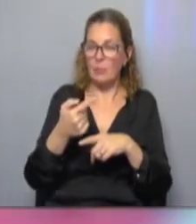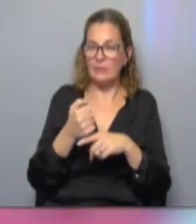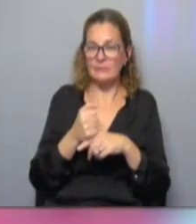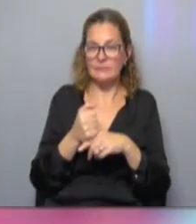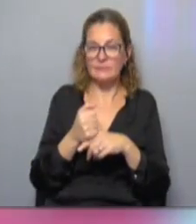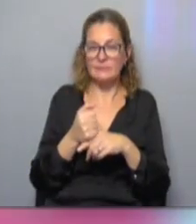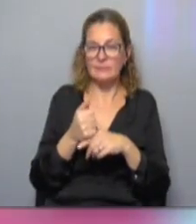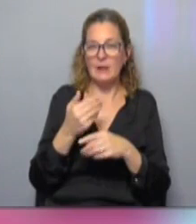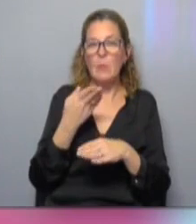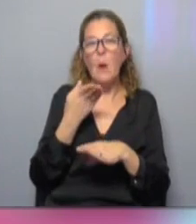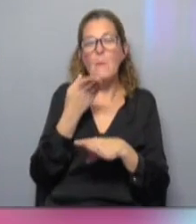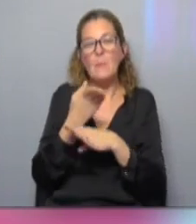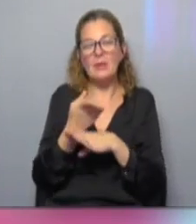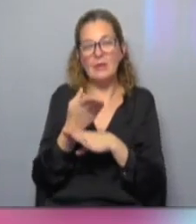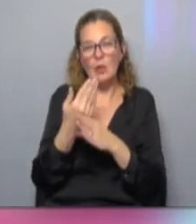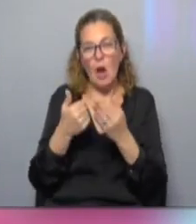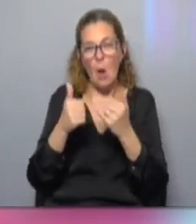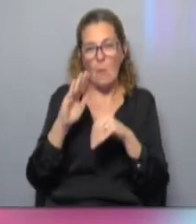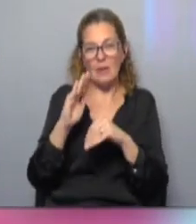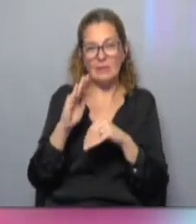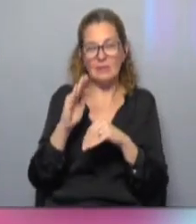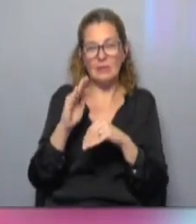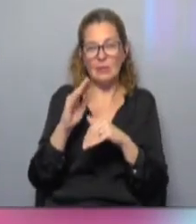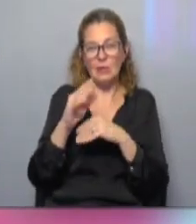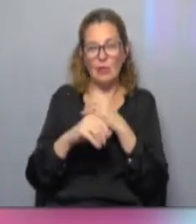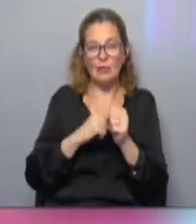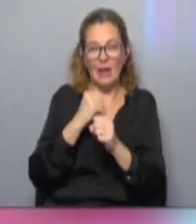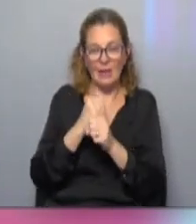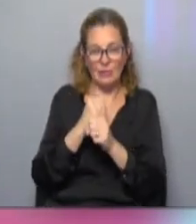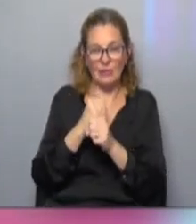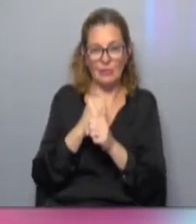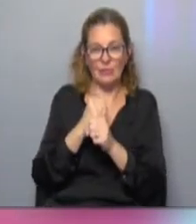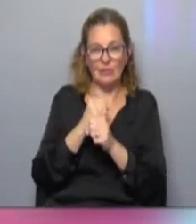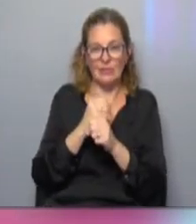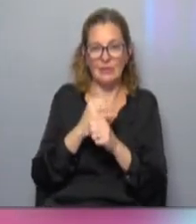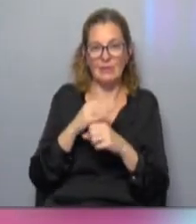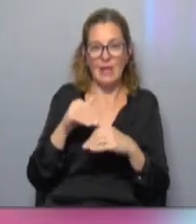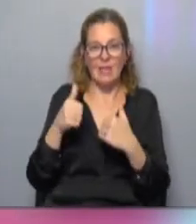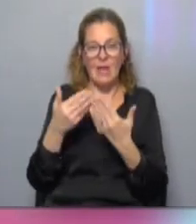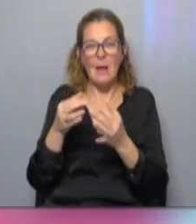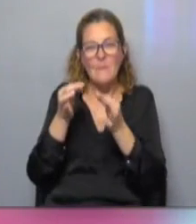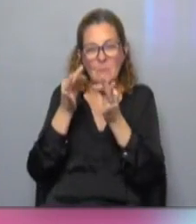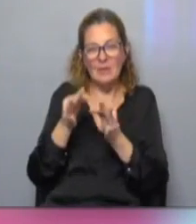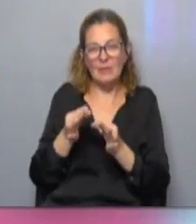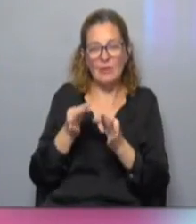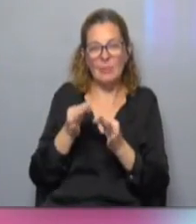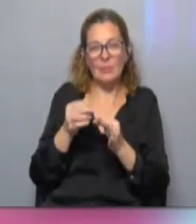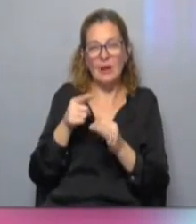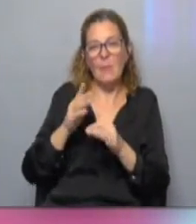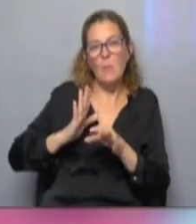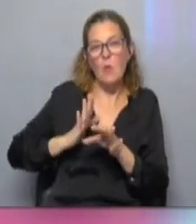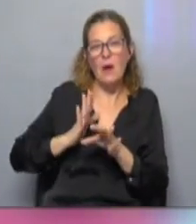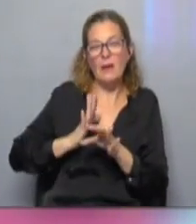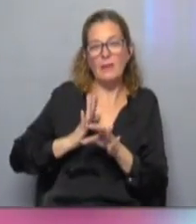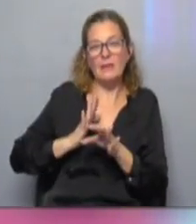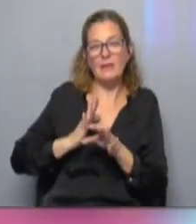estamos pidiendo un aumento en la edad de prestaciones específicamente para aquellas mujeres